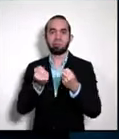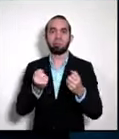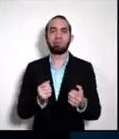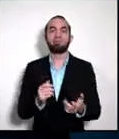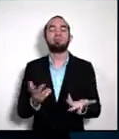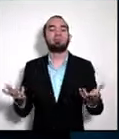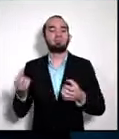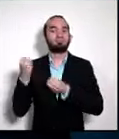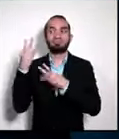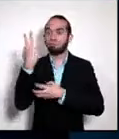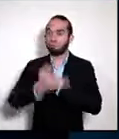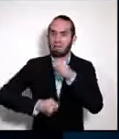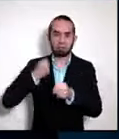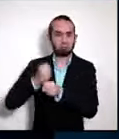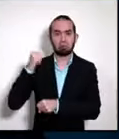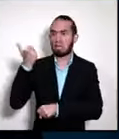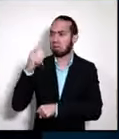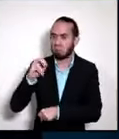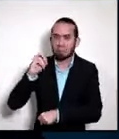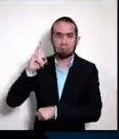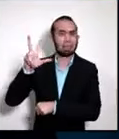décadas, no ha sido atendido.